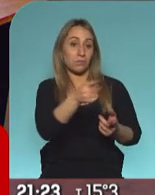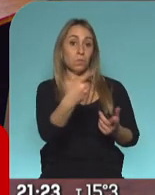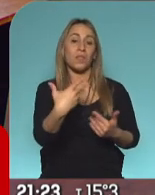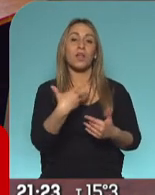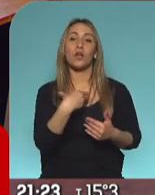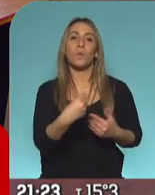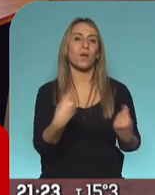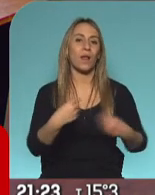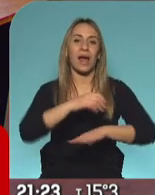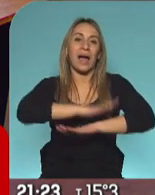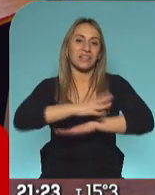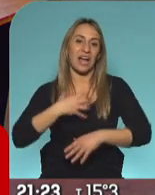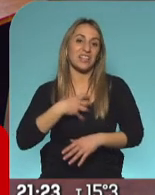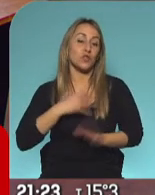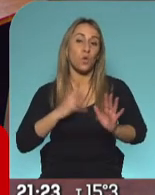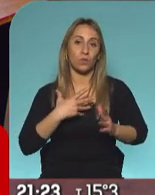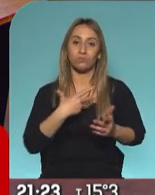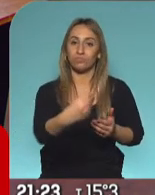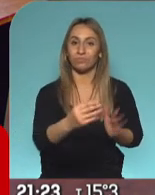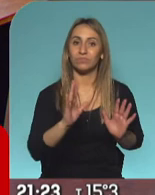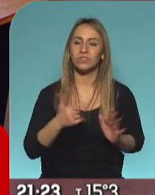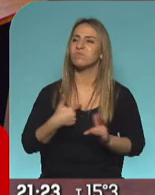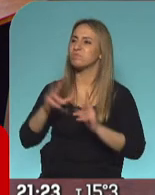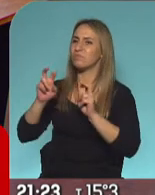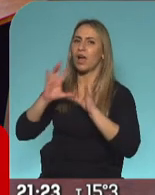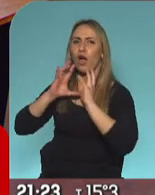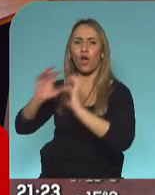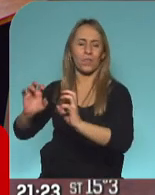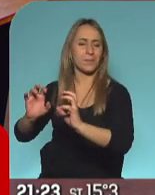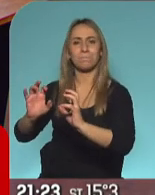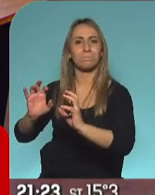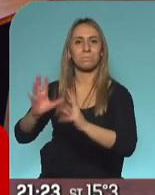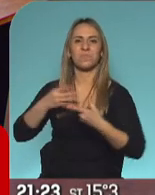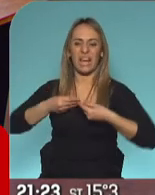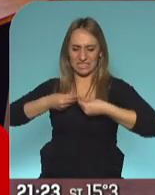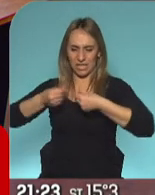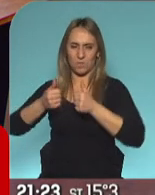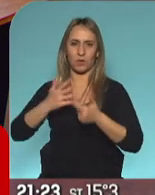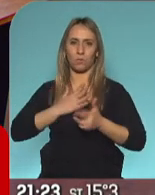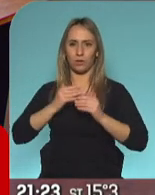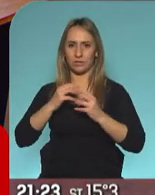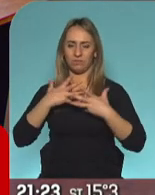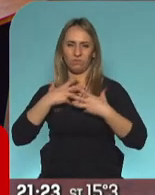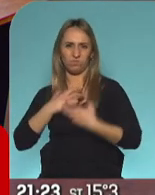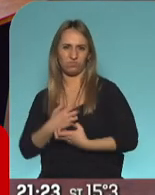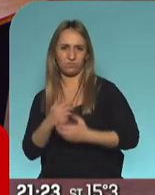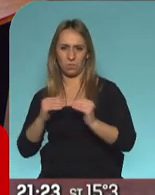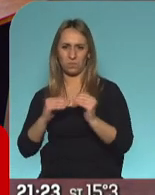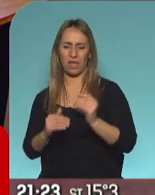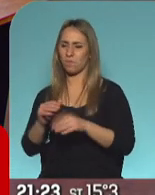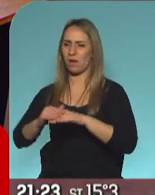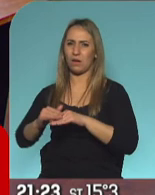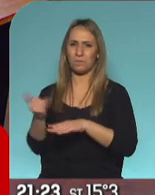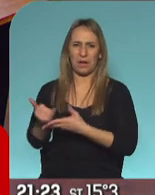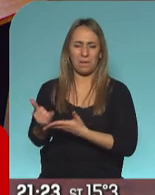odio, yo no sé lo que es odiar, el odio, a ver, un odio es un sentimiento inferior, es un sentimiento menor, es un